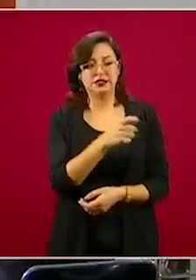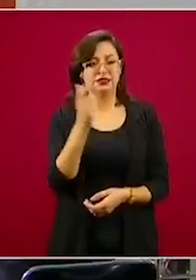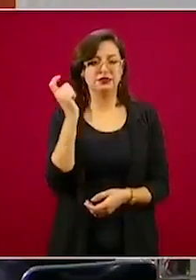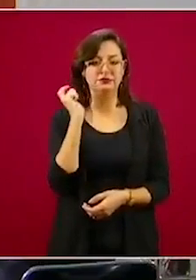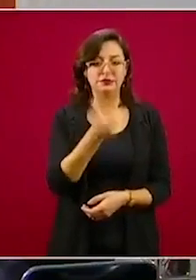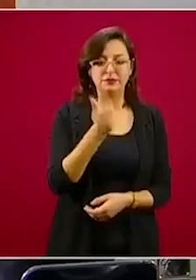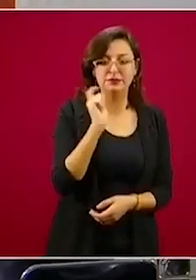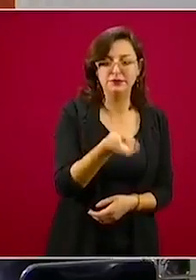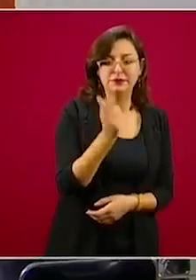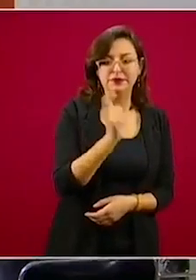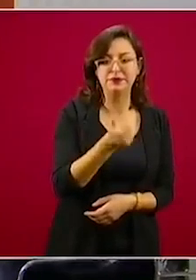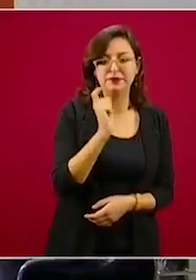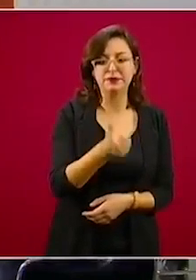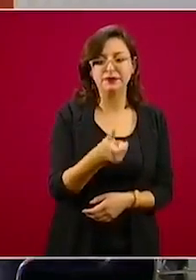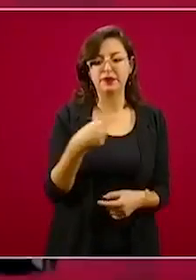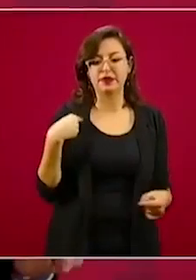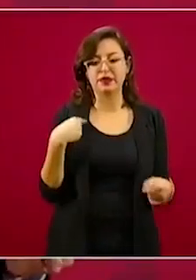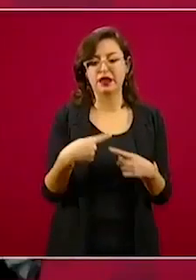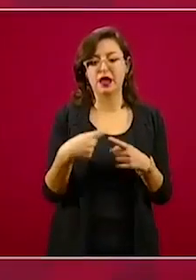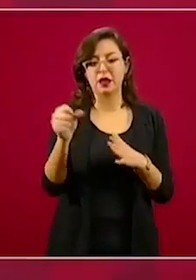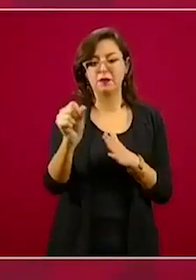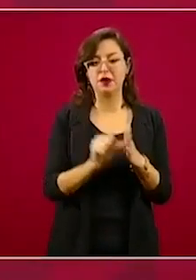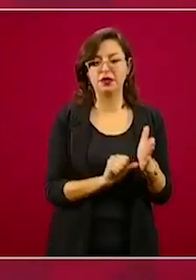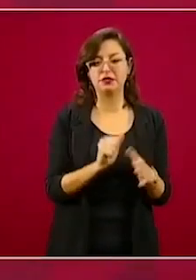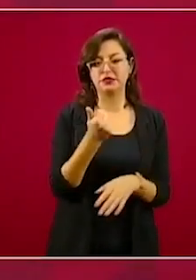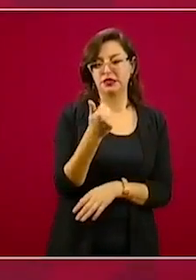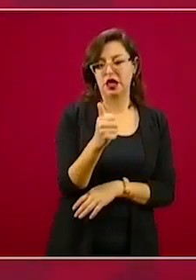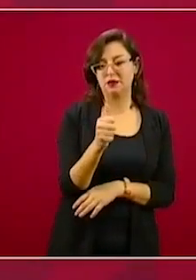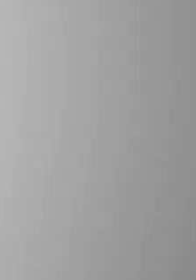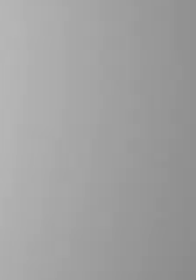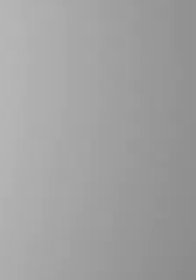para cubrir las colegiaturas de abril y mayo.